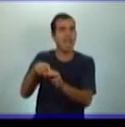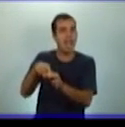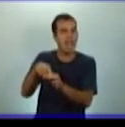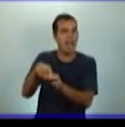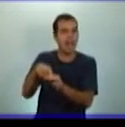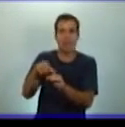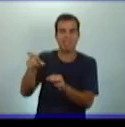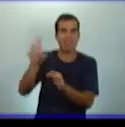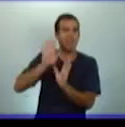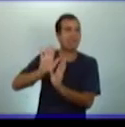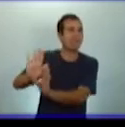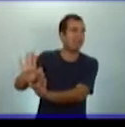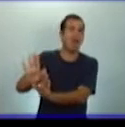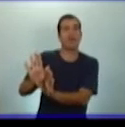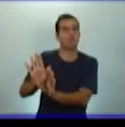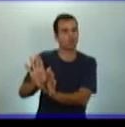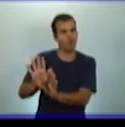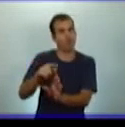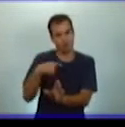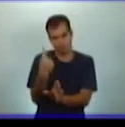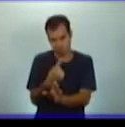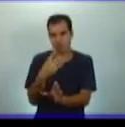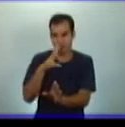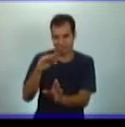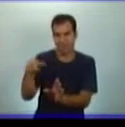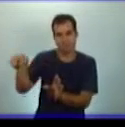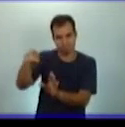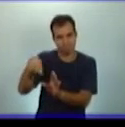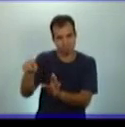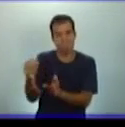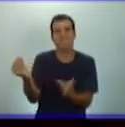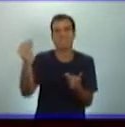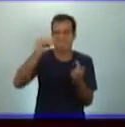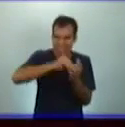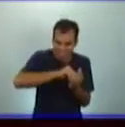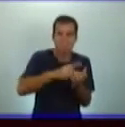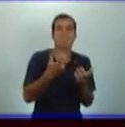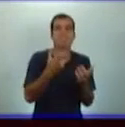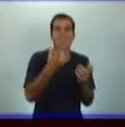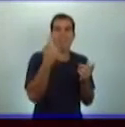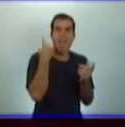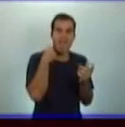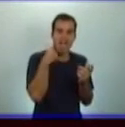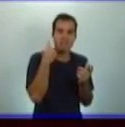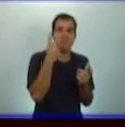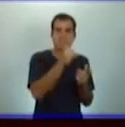hiciéramos referencia a esa modificación de 1978.